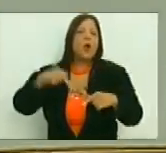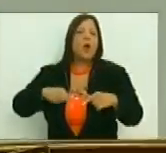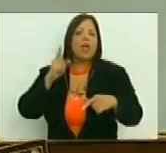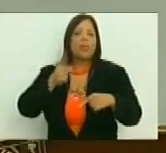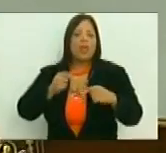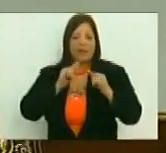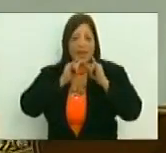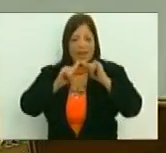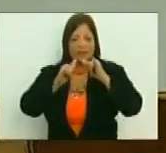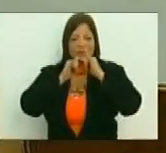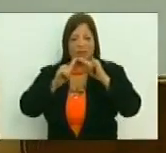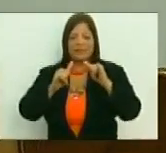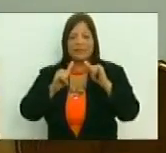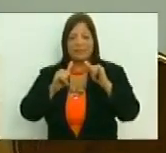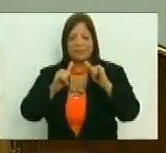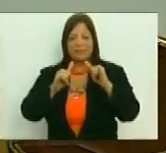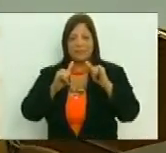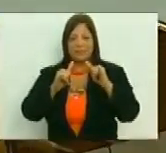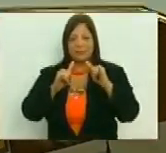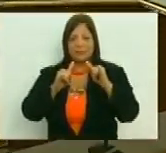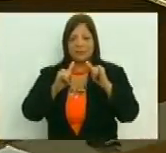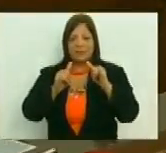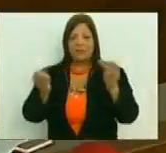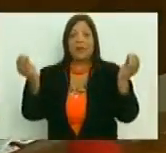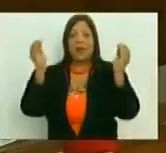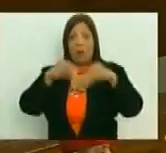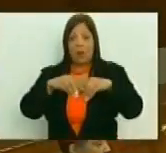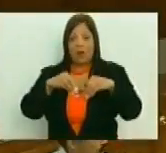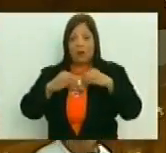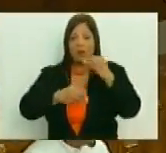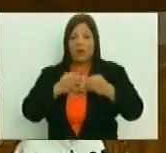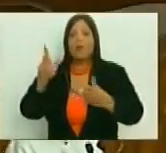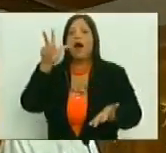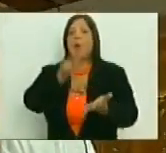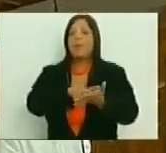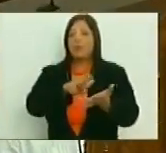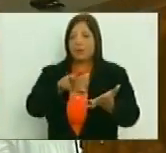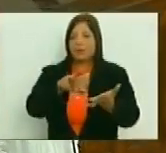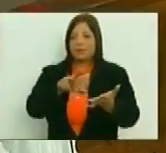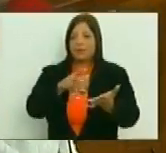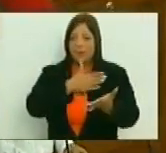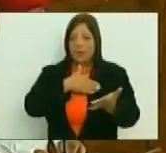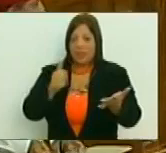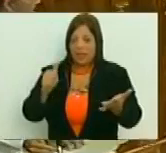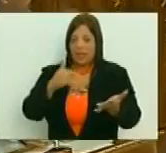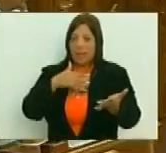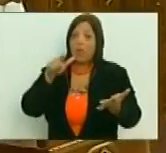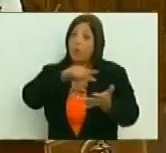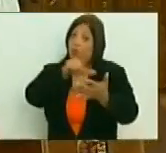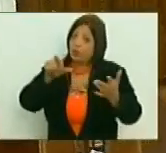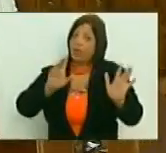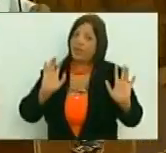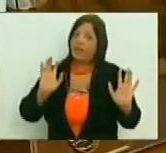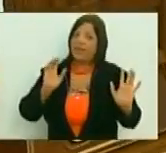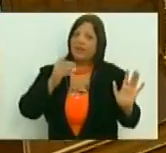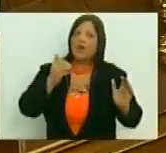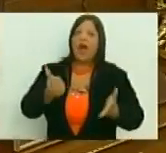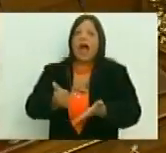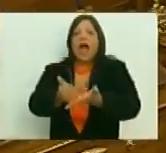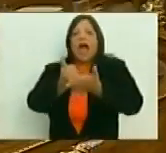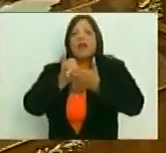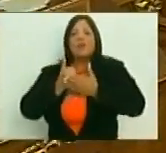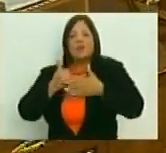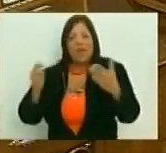anunciarse aquí, en el acuerdo que vamos a aprobar, que aspiramos a que todos ustedes, pues, nos ayuden a